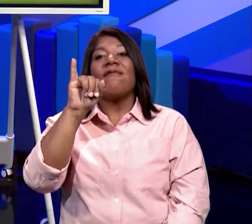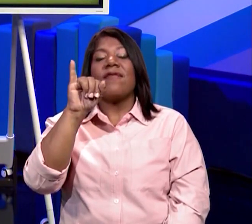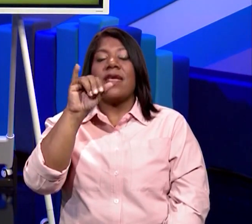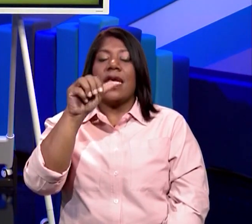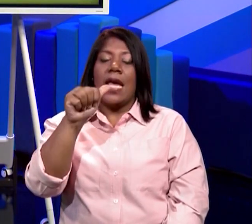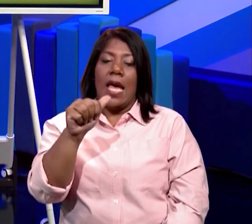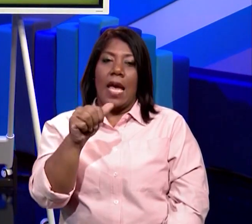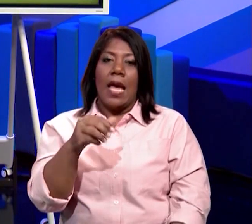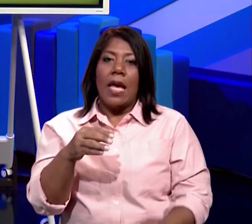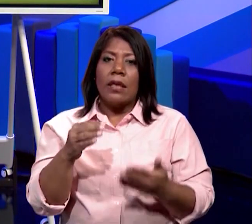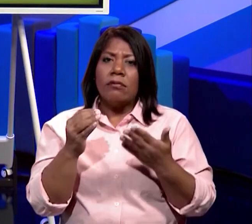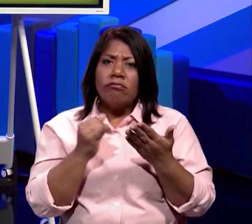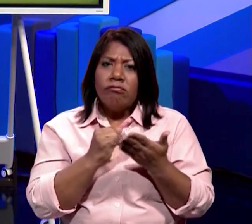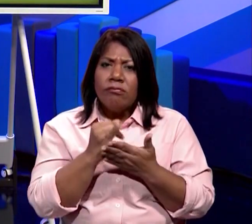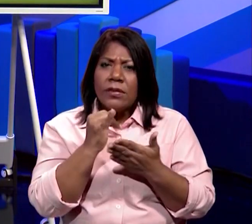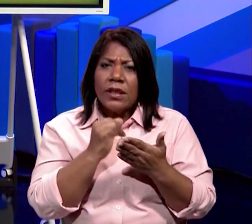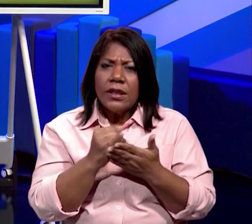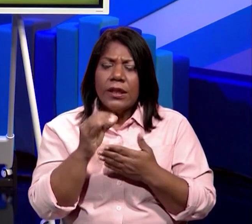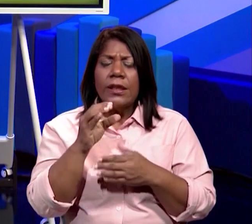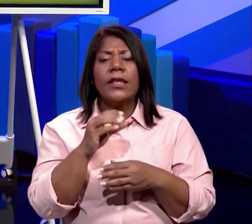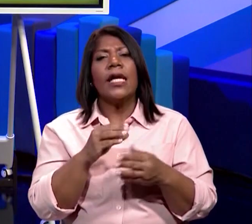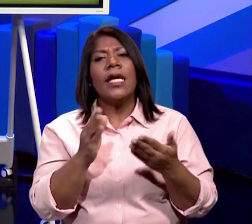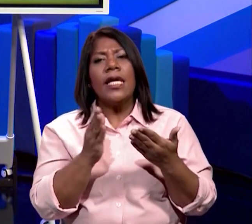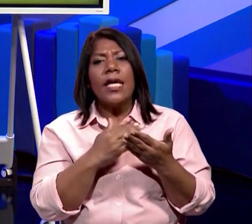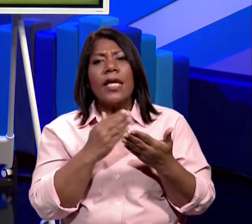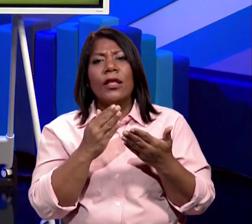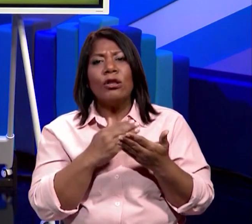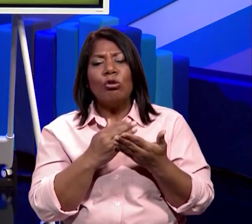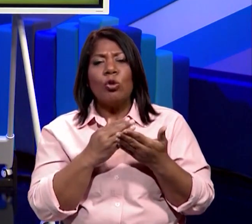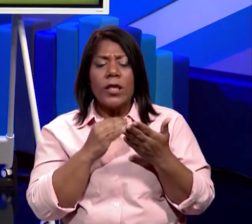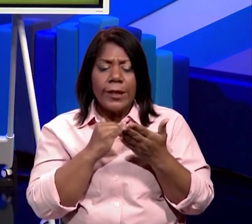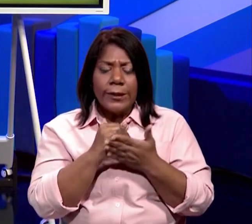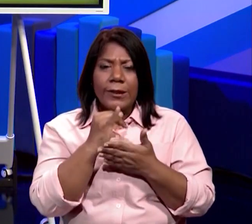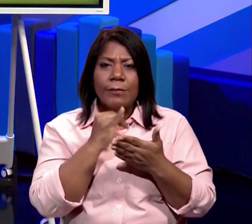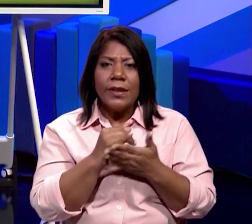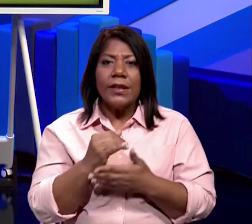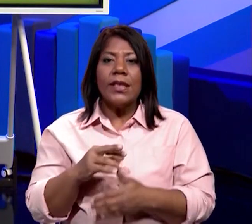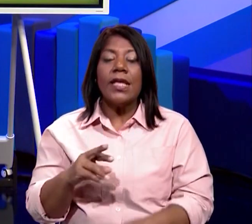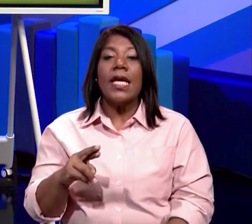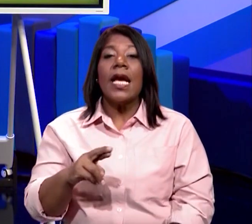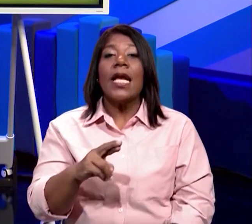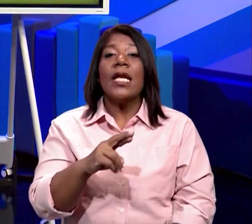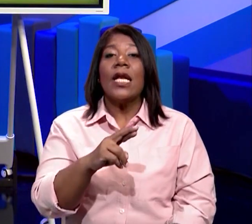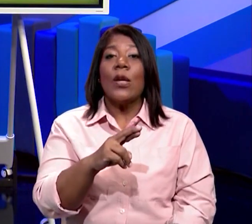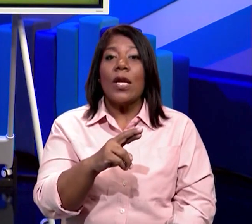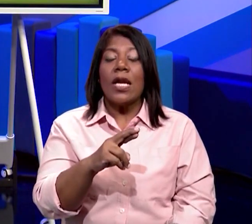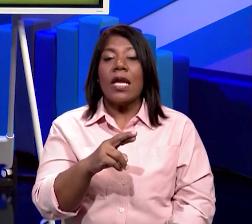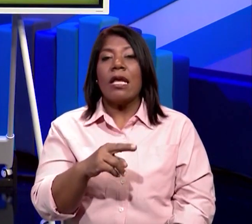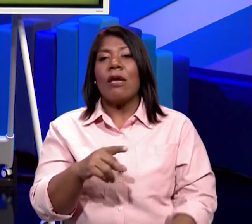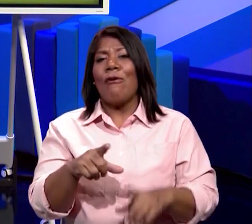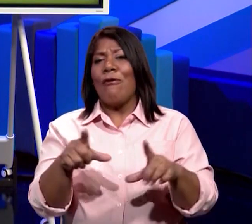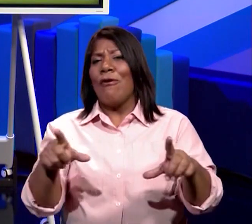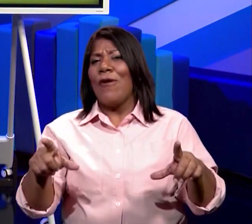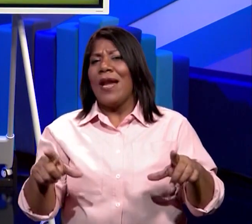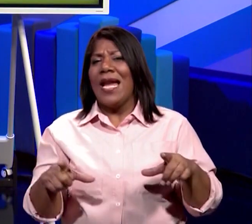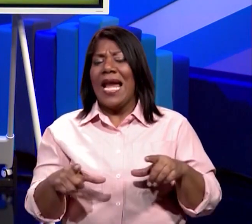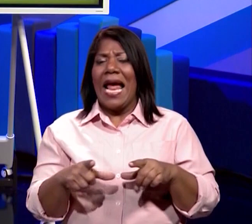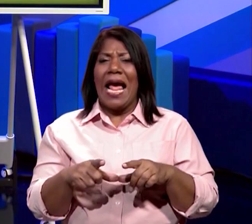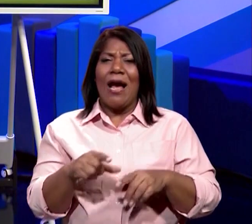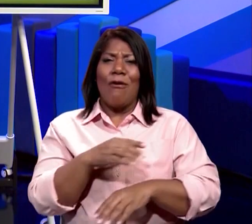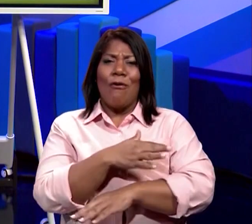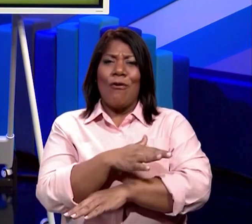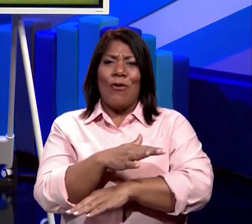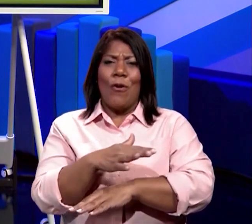aquí estamos hablando de los ríos. ¿Y los ríos qué tienen, chicos? Los ríos tienen agua. Y más adelante van a ver